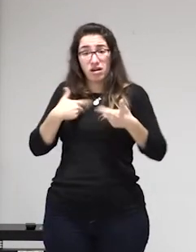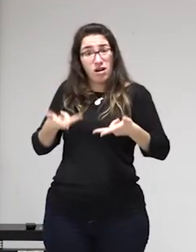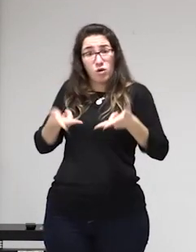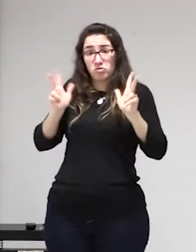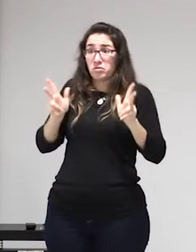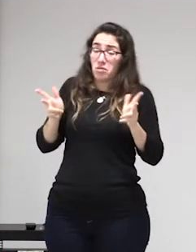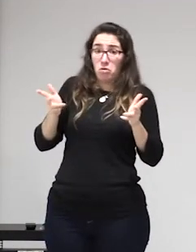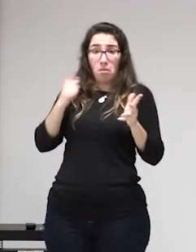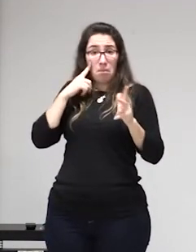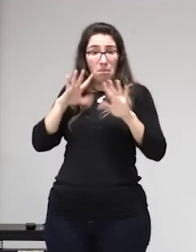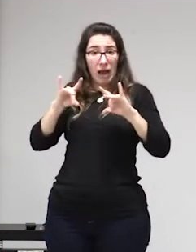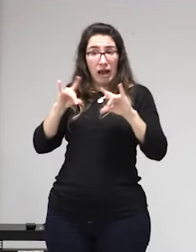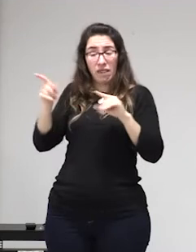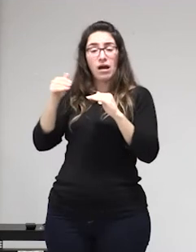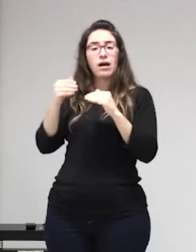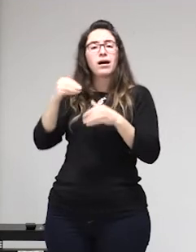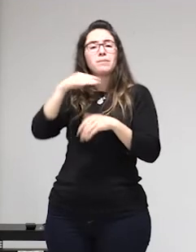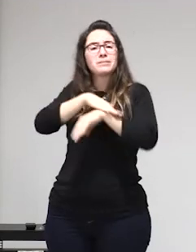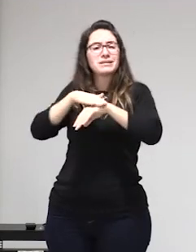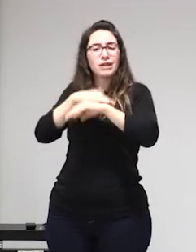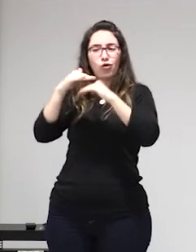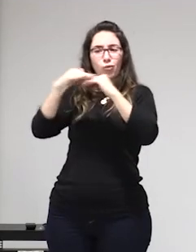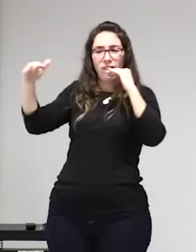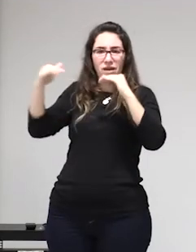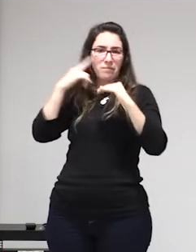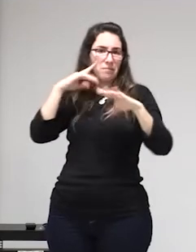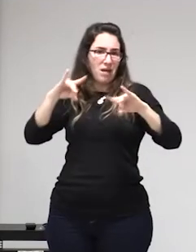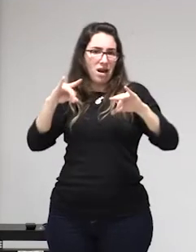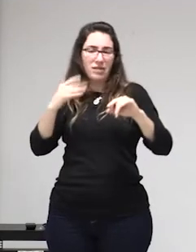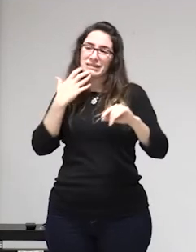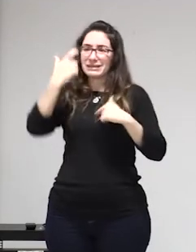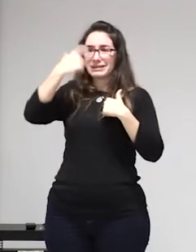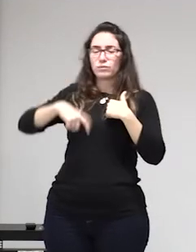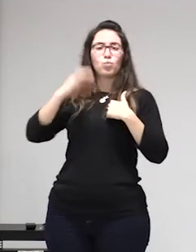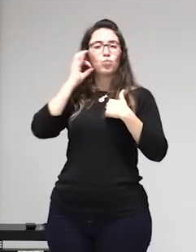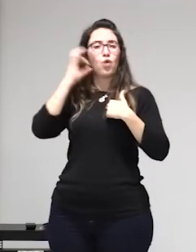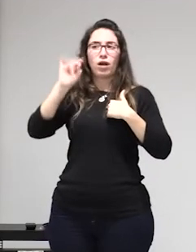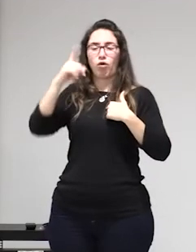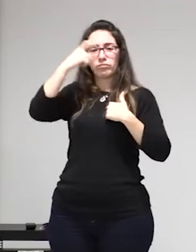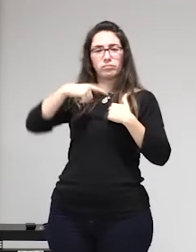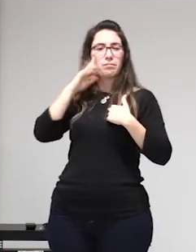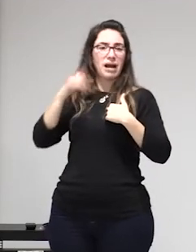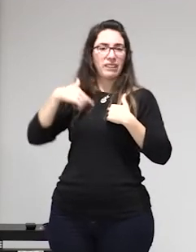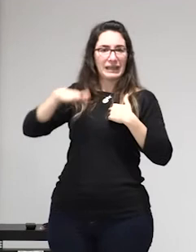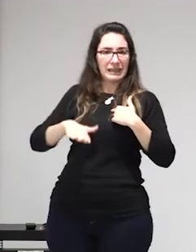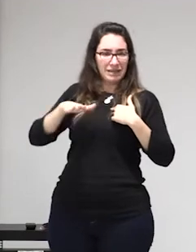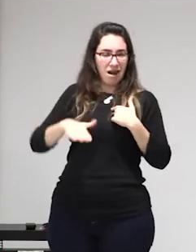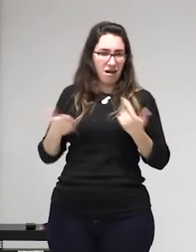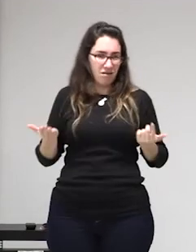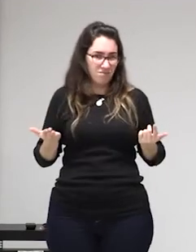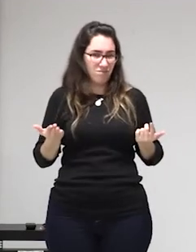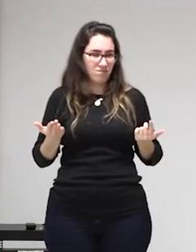estas medidas realmente no no se va a solucionar vamos por partes que me he ido apuntando 20.000 cosas a ver